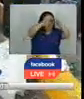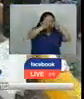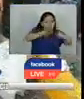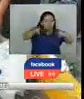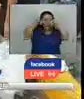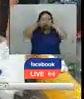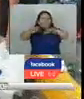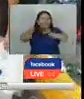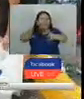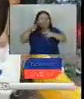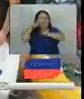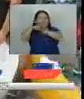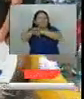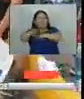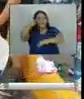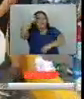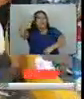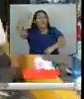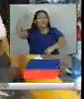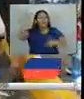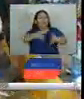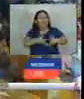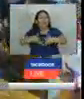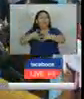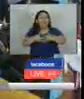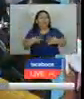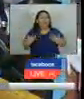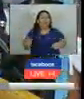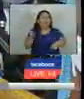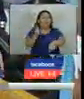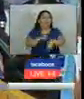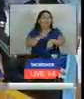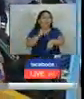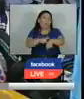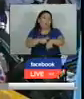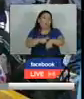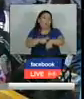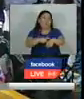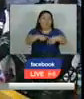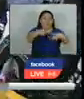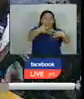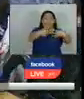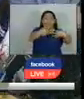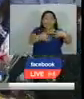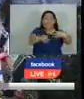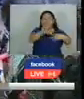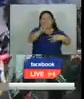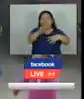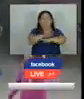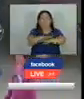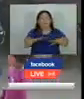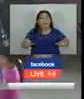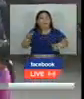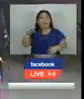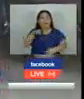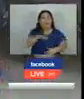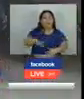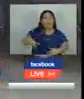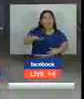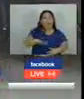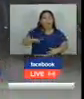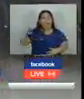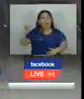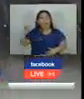alcanzar este sueño americano que ya en las últimas horas va a finalizar esta medida. Acá en el sur de